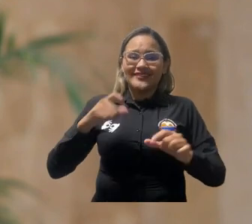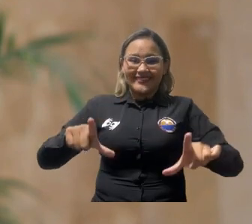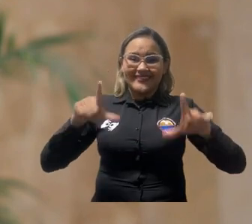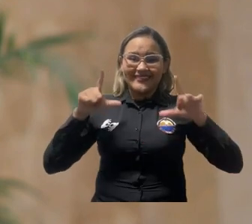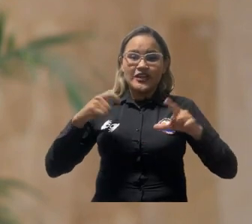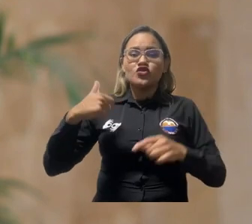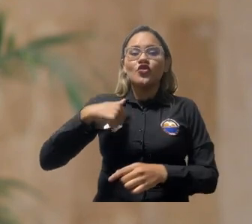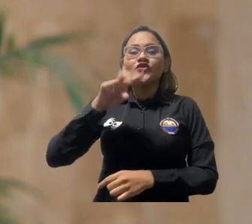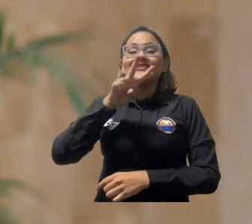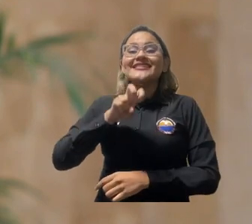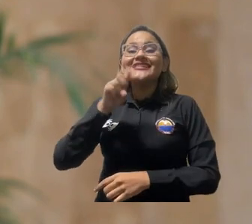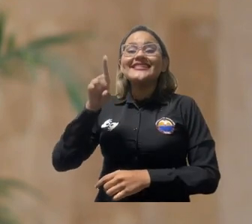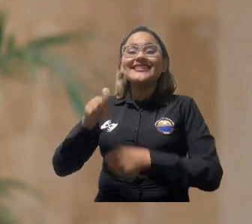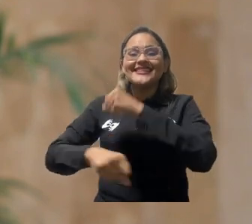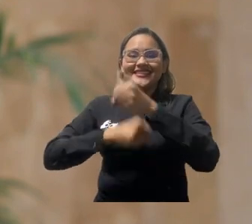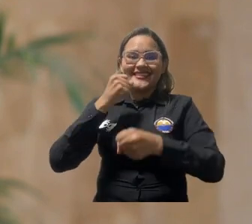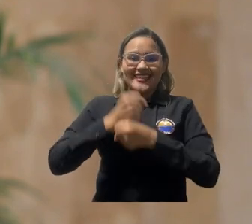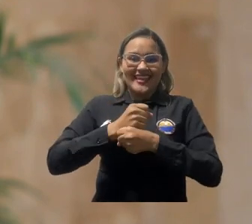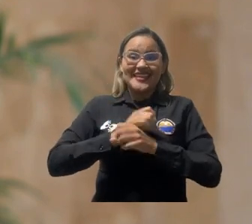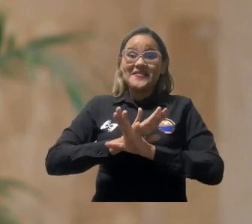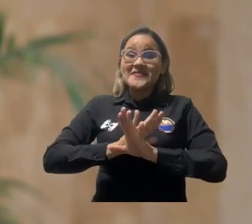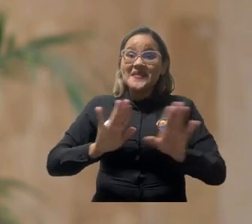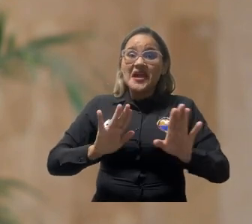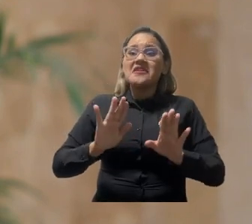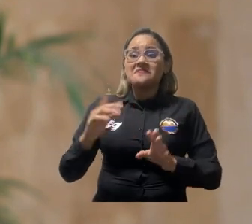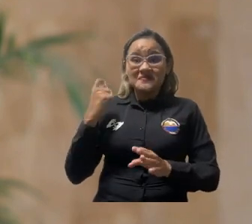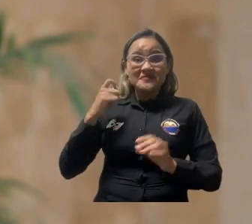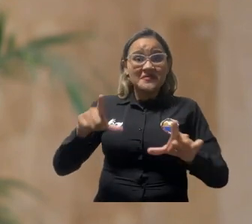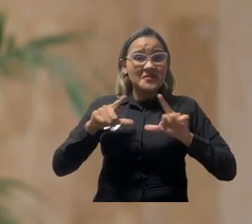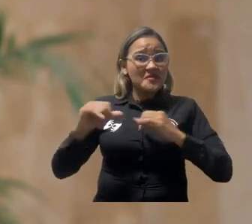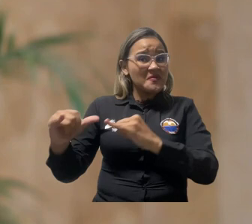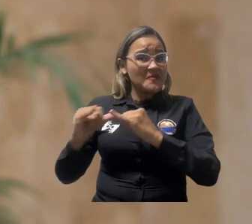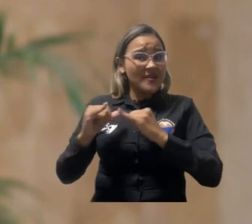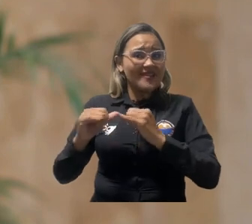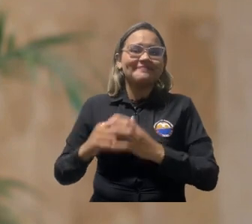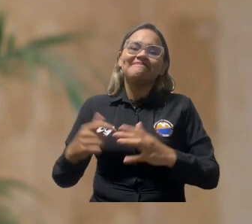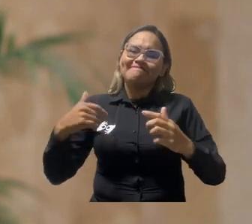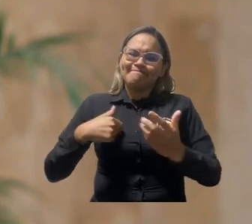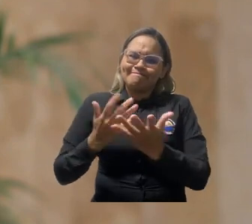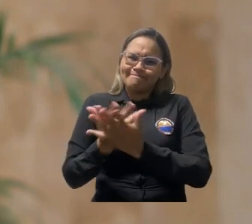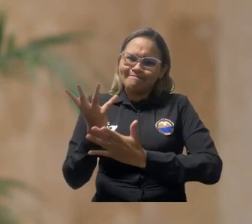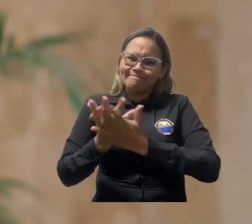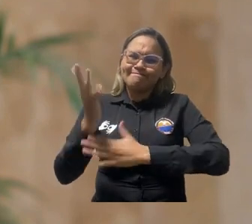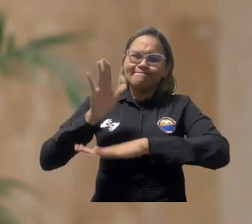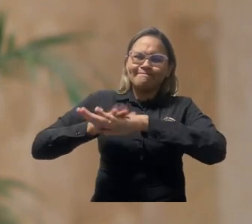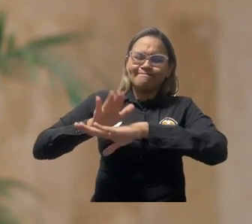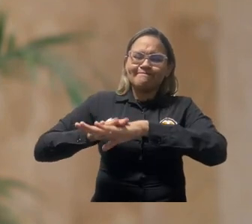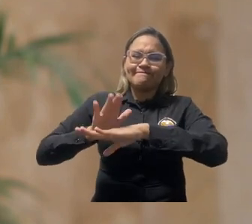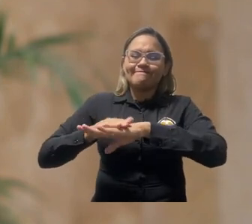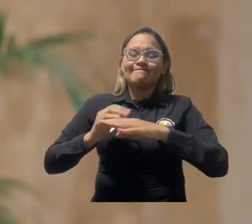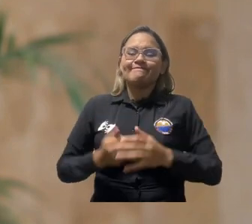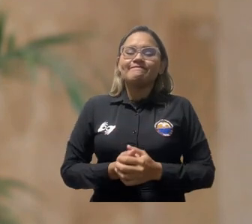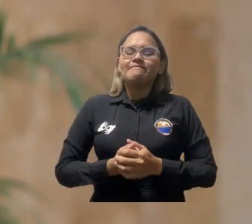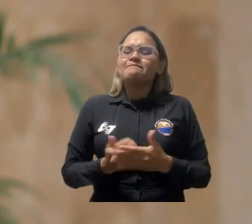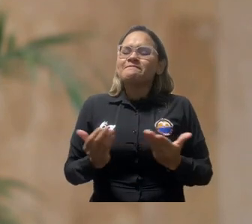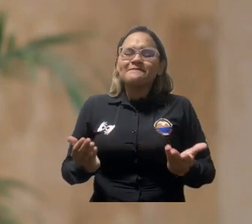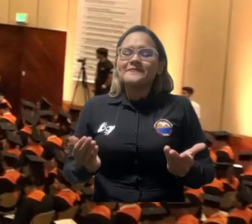Alcides Entonces, el consejo para él,